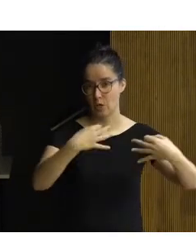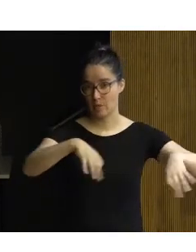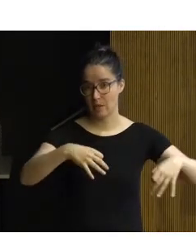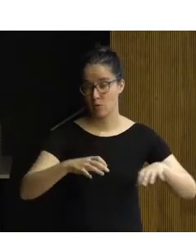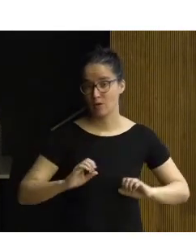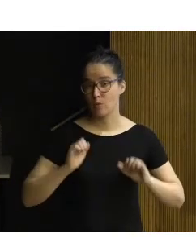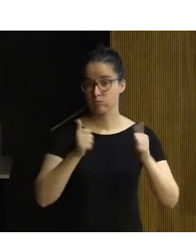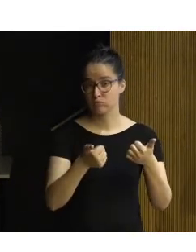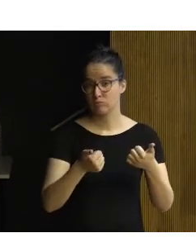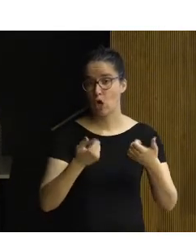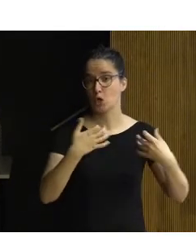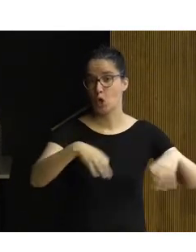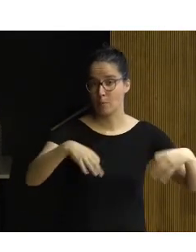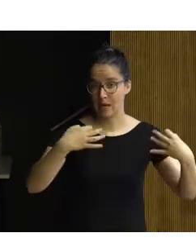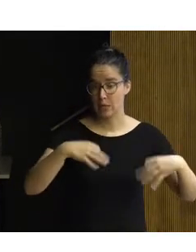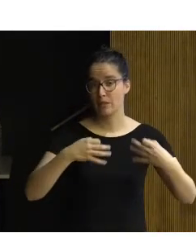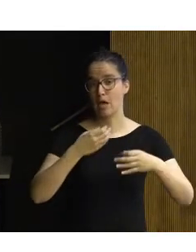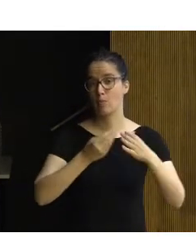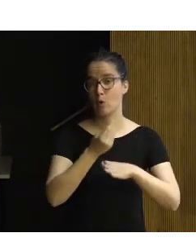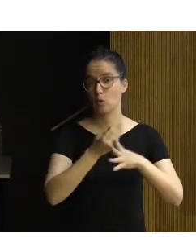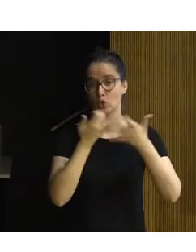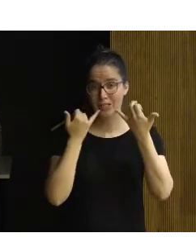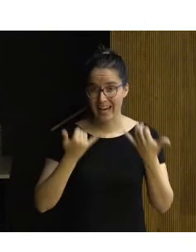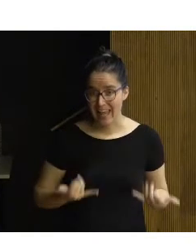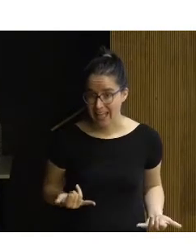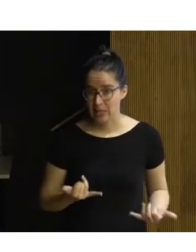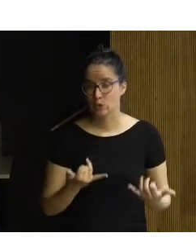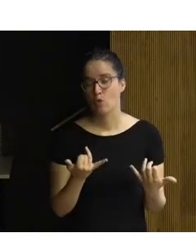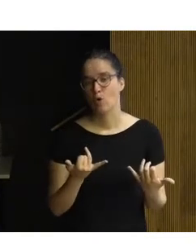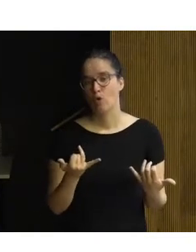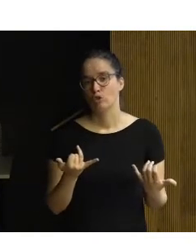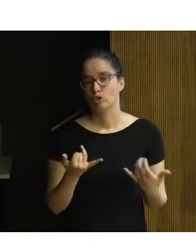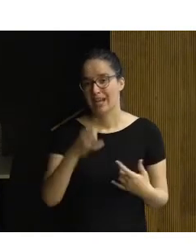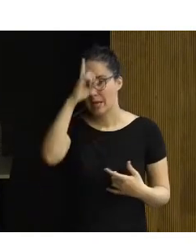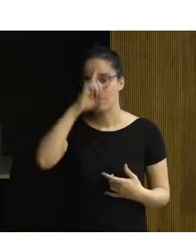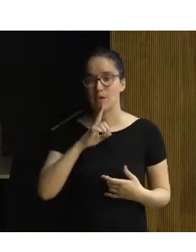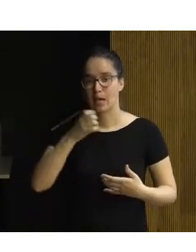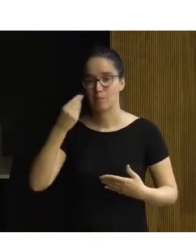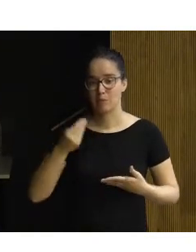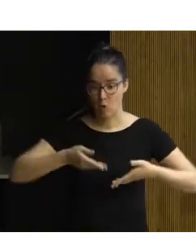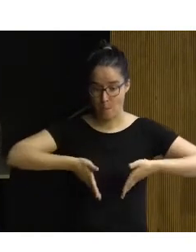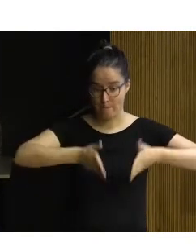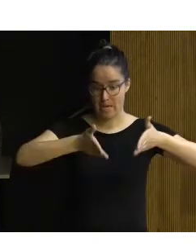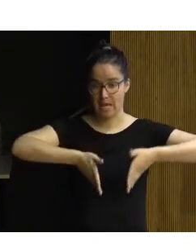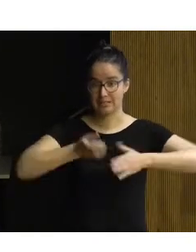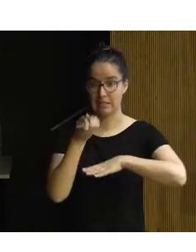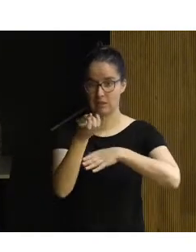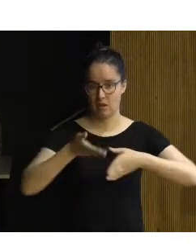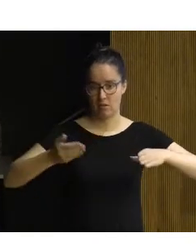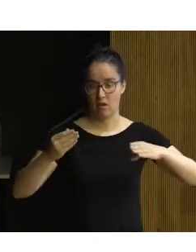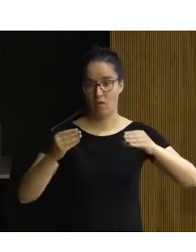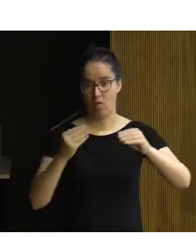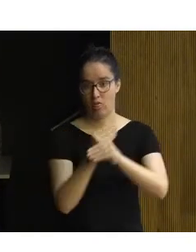cuando se empezaron a normalizar productos eléctricos, la típica imagen de las vías que no encajaban o de las